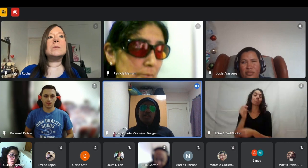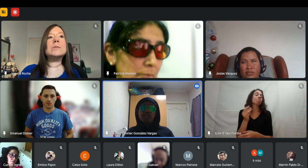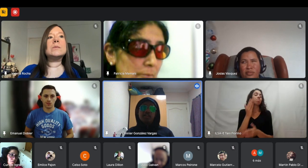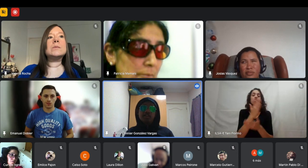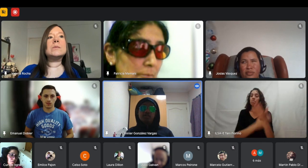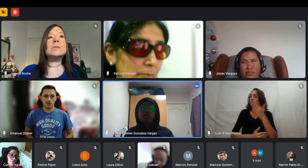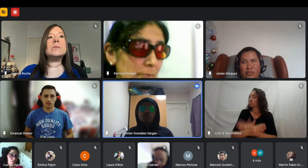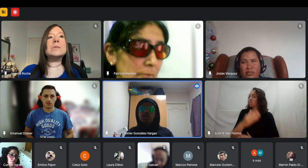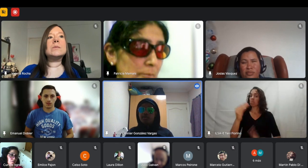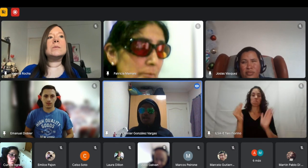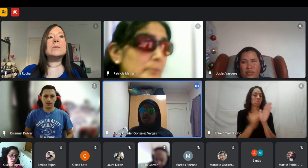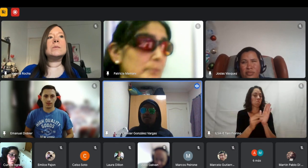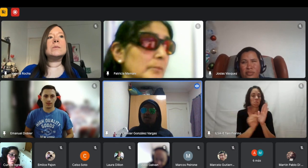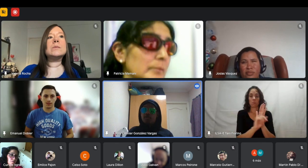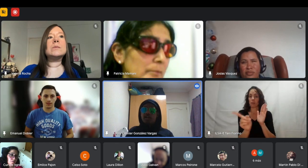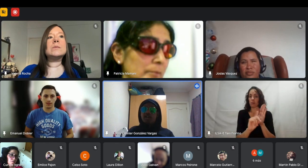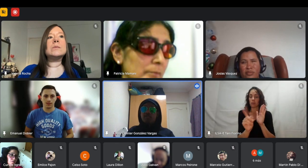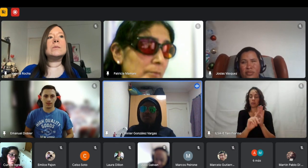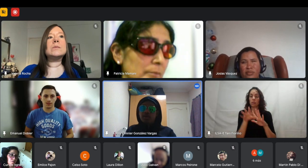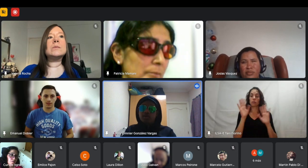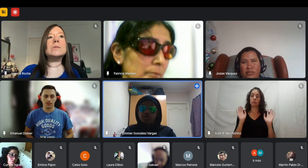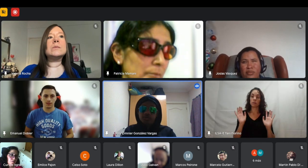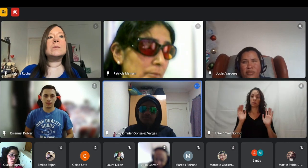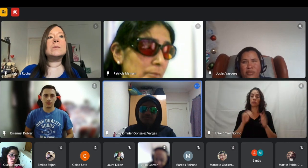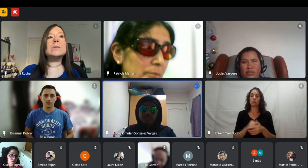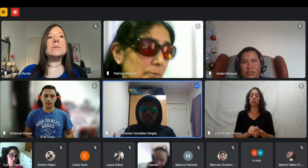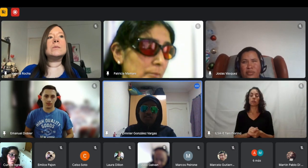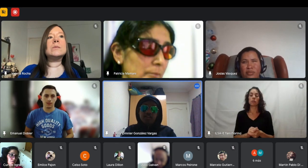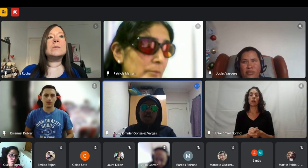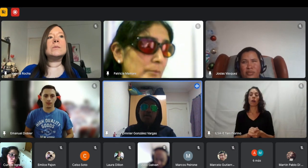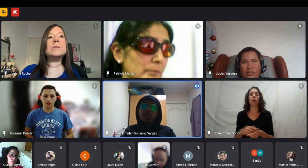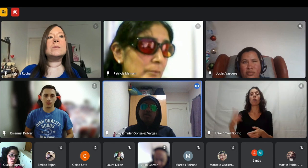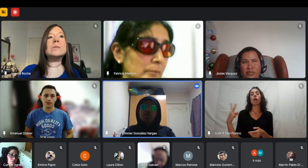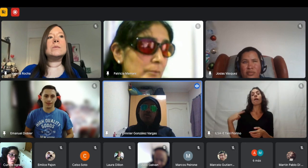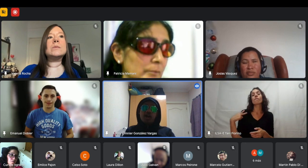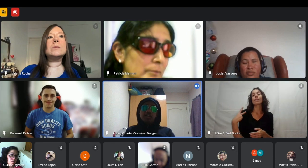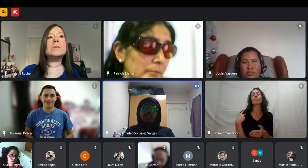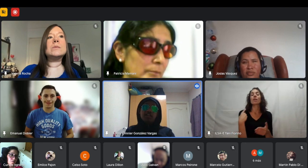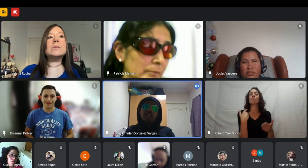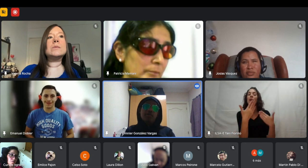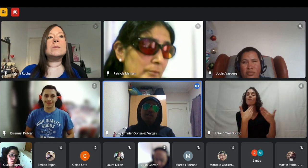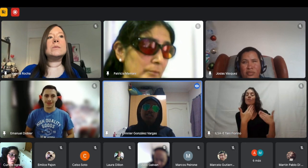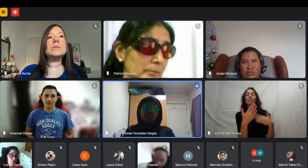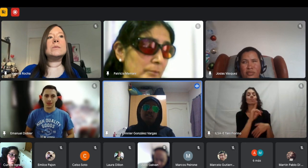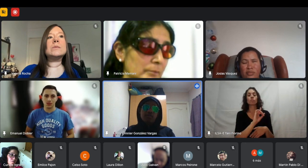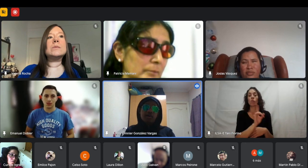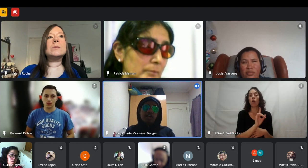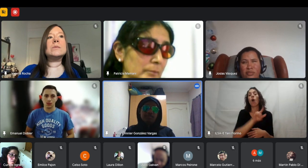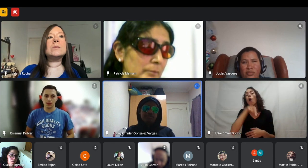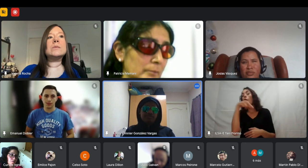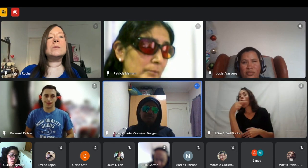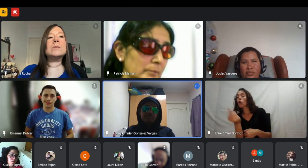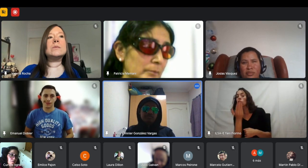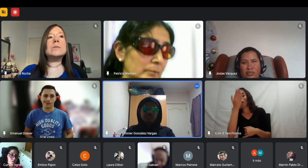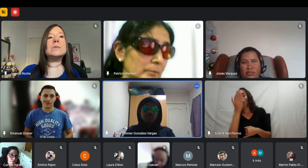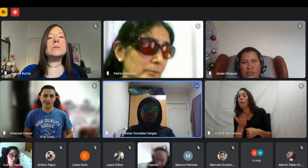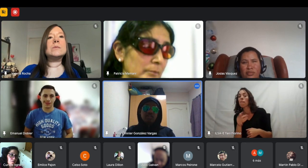allá también no logré hablar con el jefe pero hablé con alguien que estaba ahí que estaba